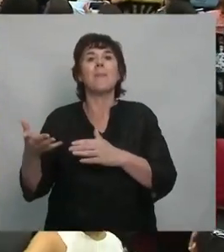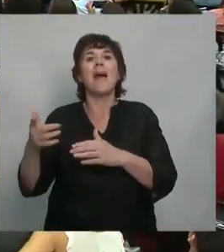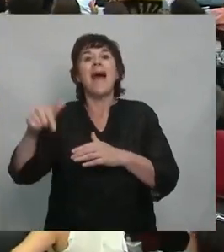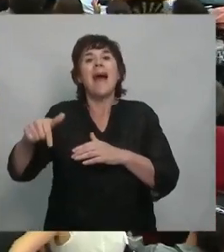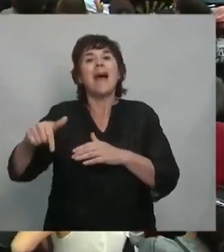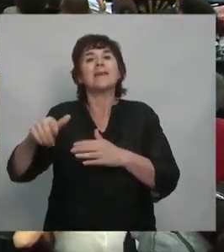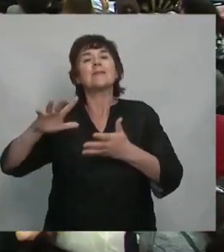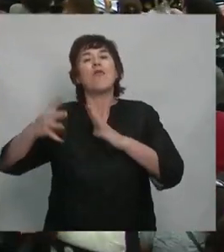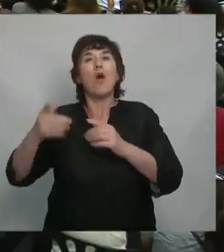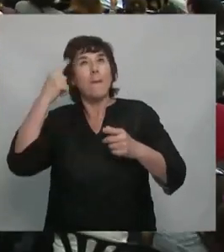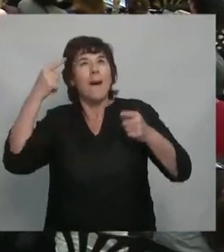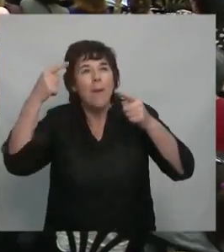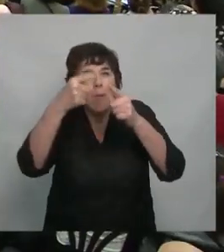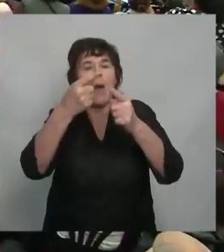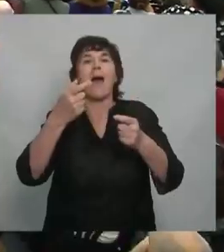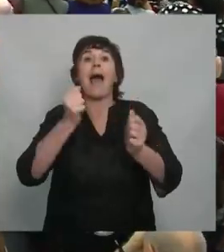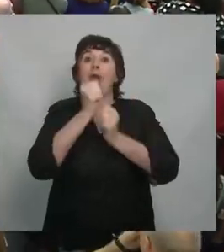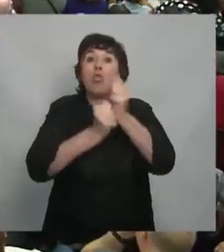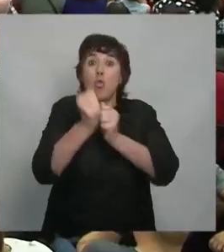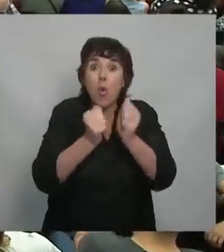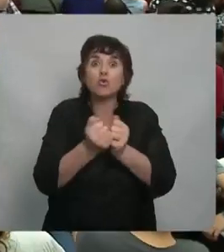modelo que apuntaba al empleo y a la industrialización